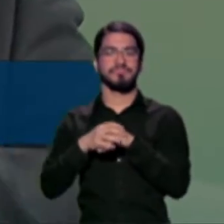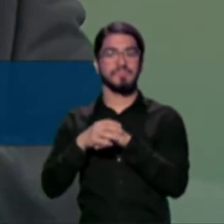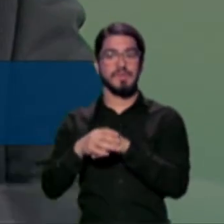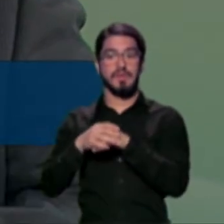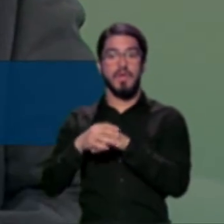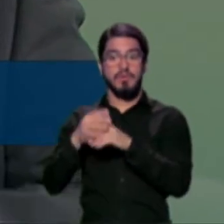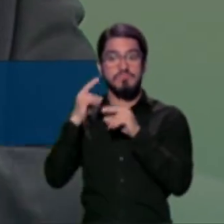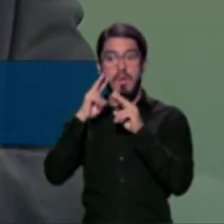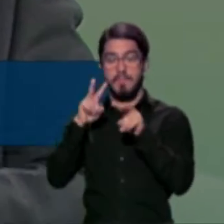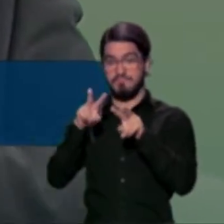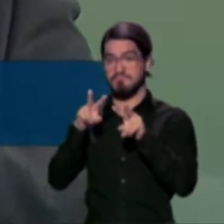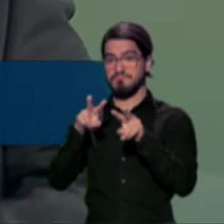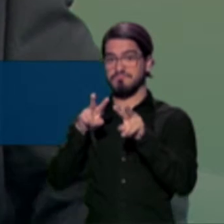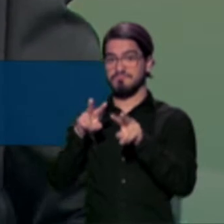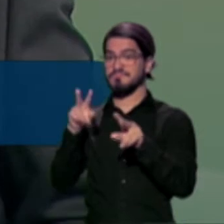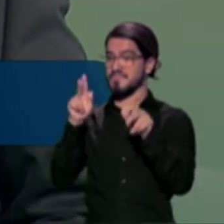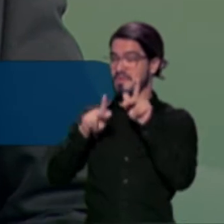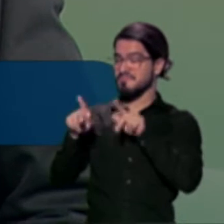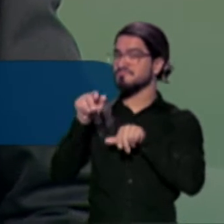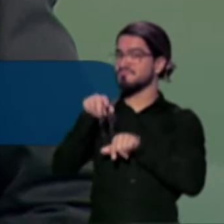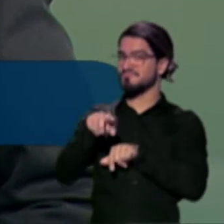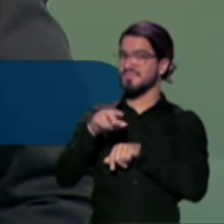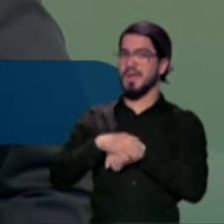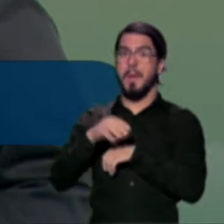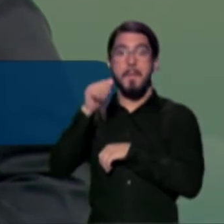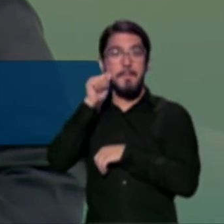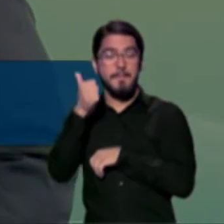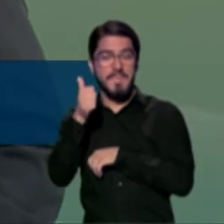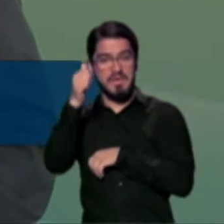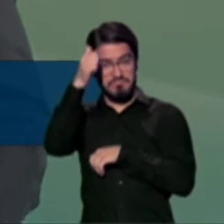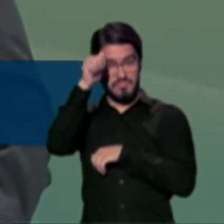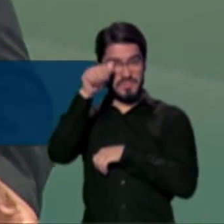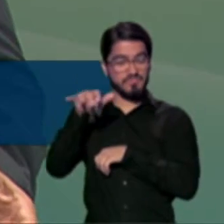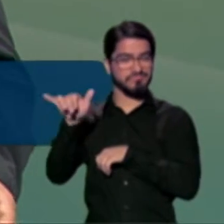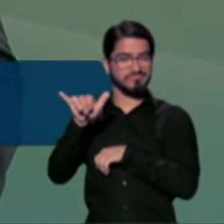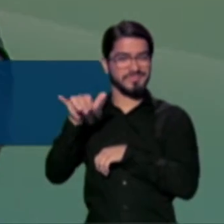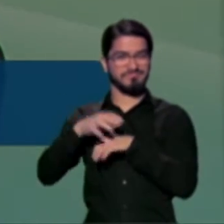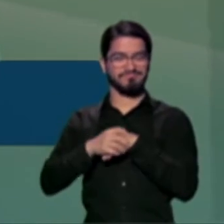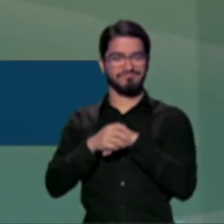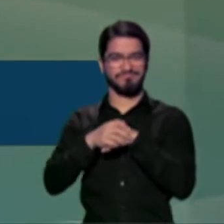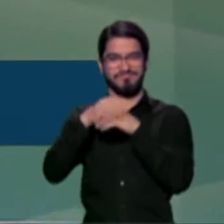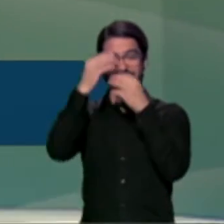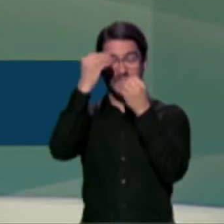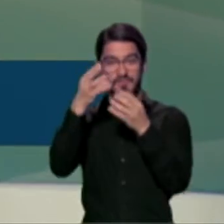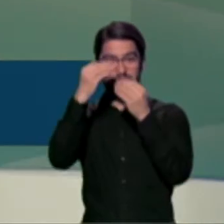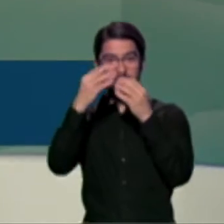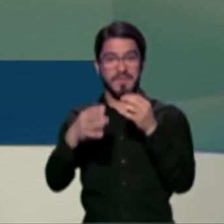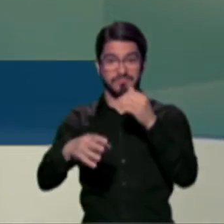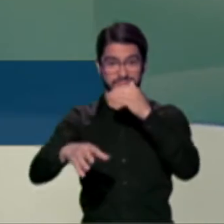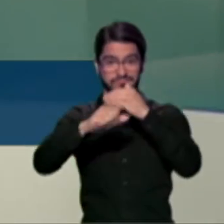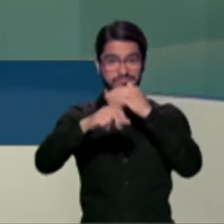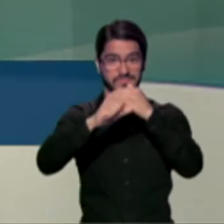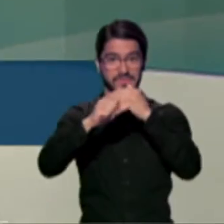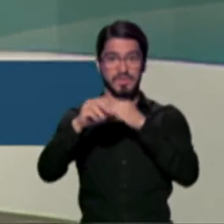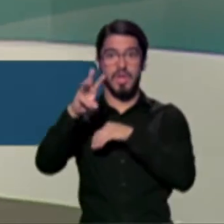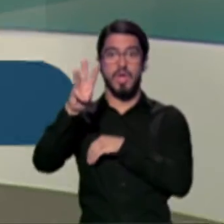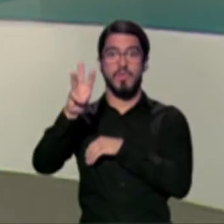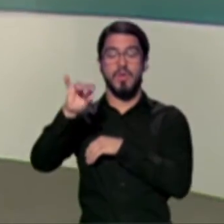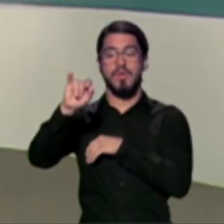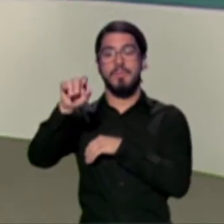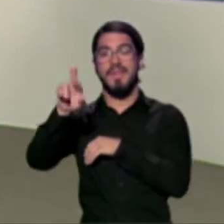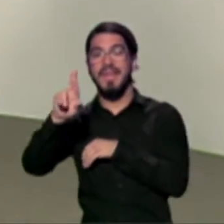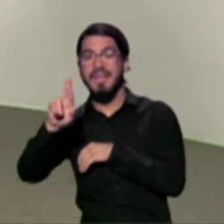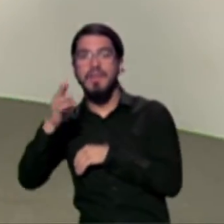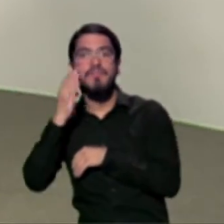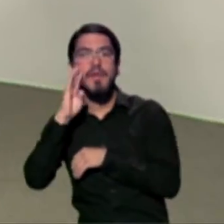transmisión mañana sábado y también el domingo Para ver esta y otra noticia visite nuestra página www.pr.pr Y síganos en nuestras redes en Facebook